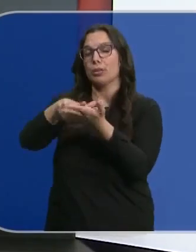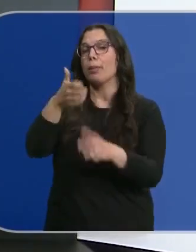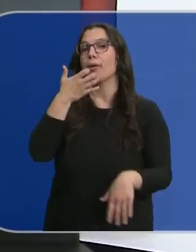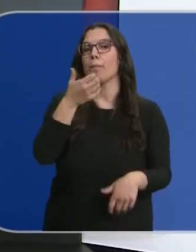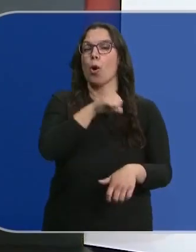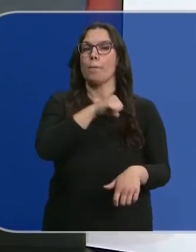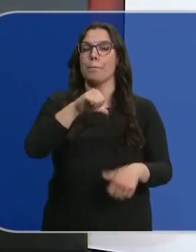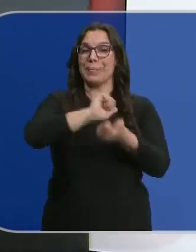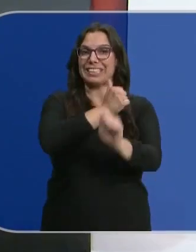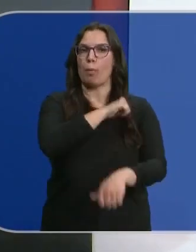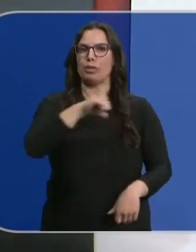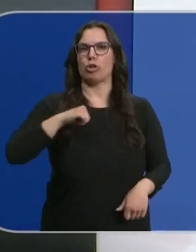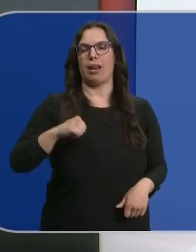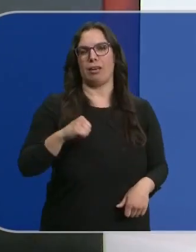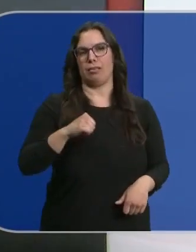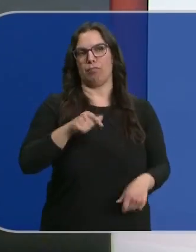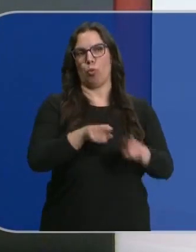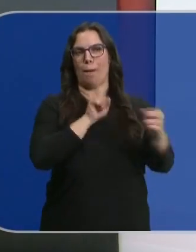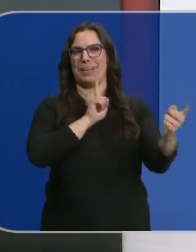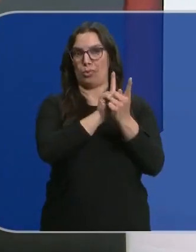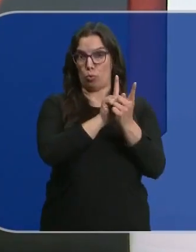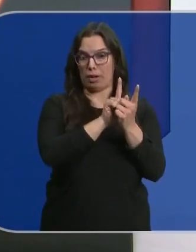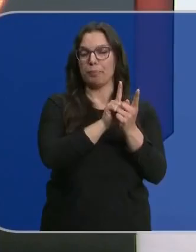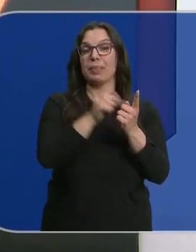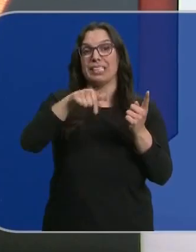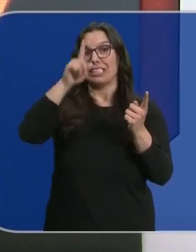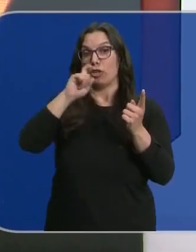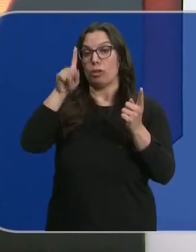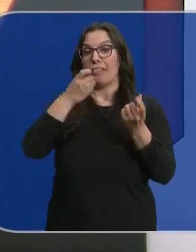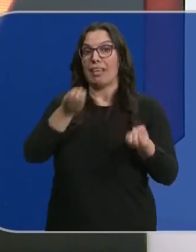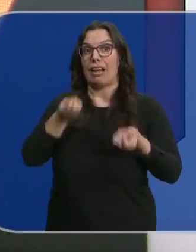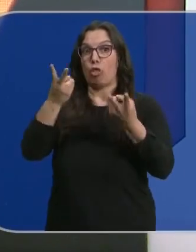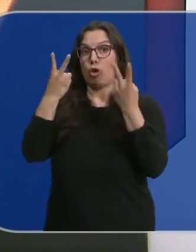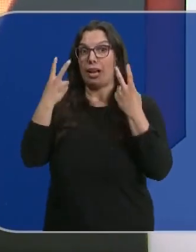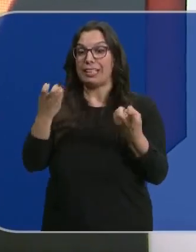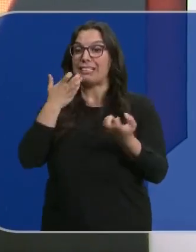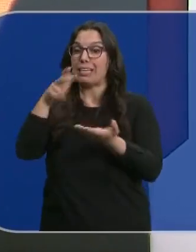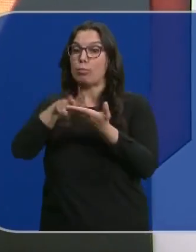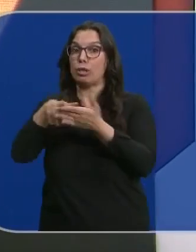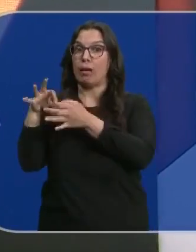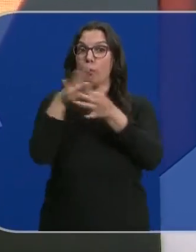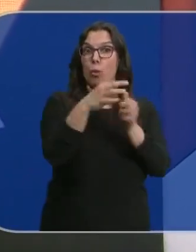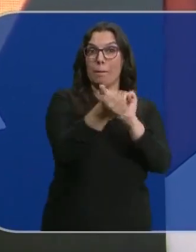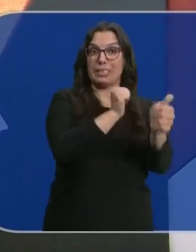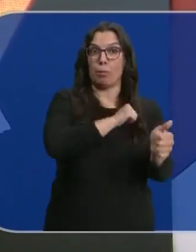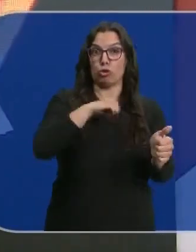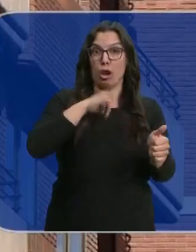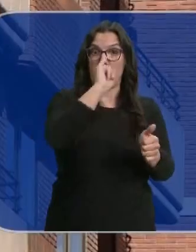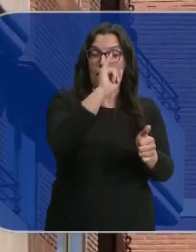personal entre particulares. Desde este año, en la declaración de la renta, también podrán desgrabarse hipotecas que tengan este tipo de préstamos.